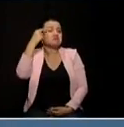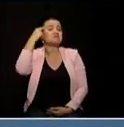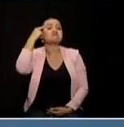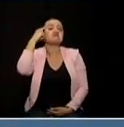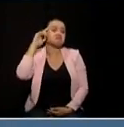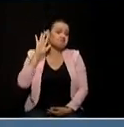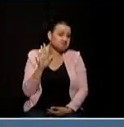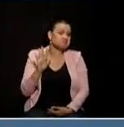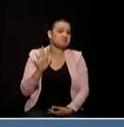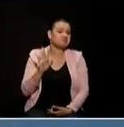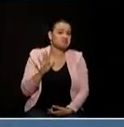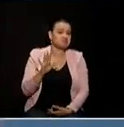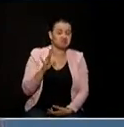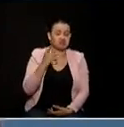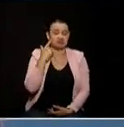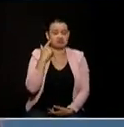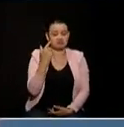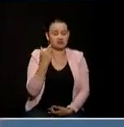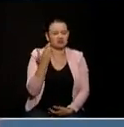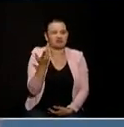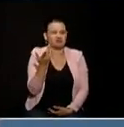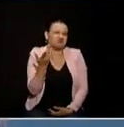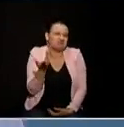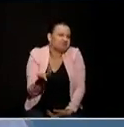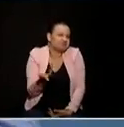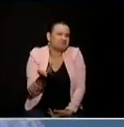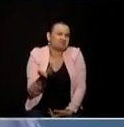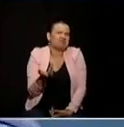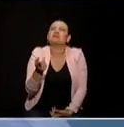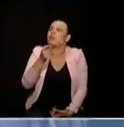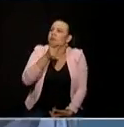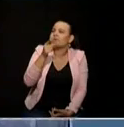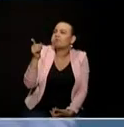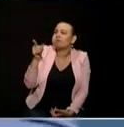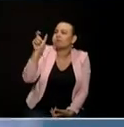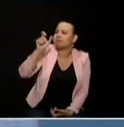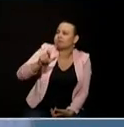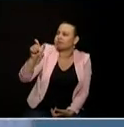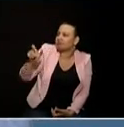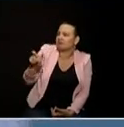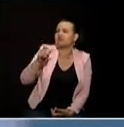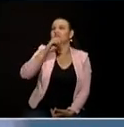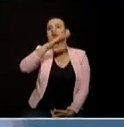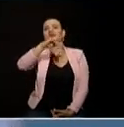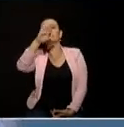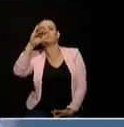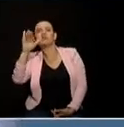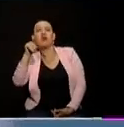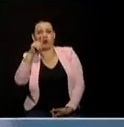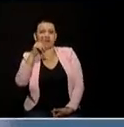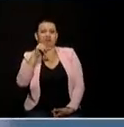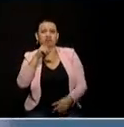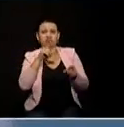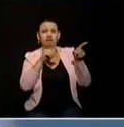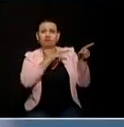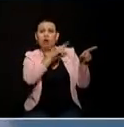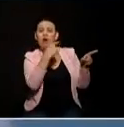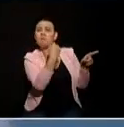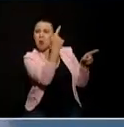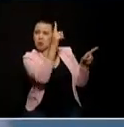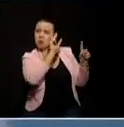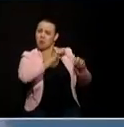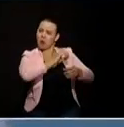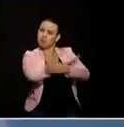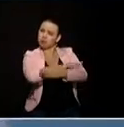una oportunidad interesante de decirle a todo el mundo ya todo este territorio que hay hombres buenos sanos que